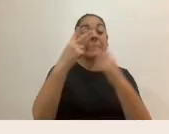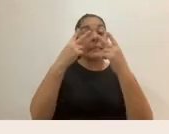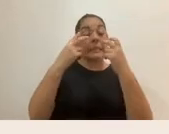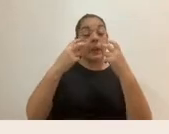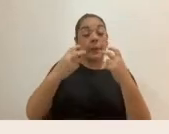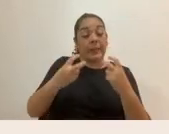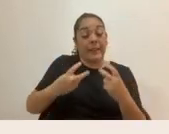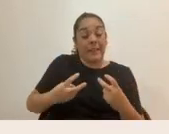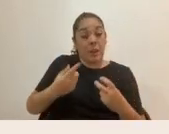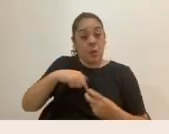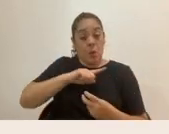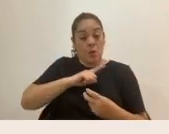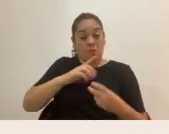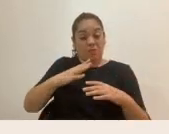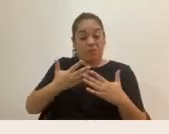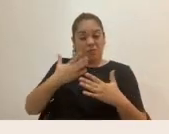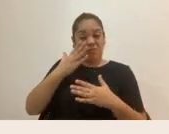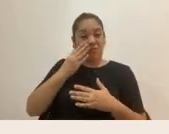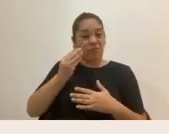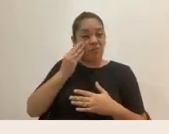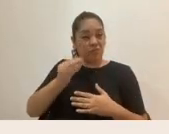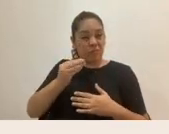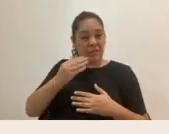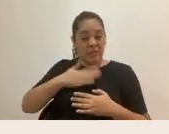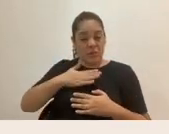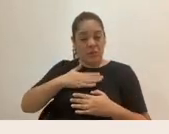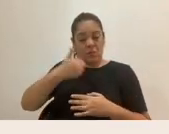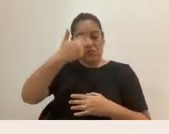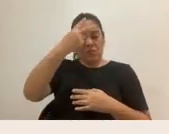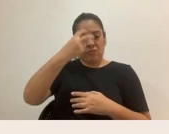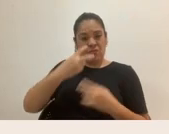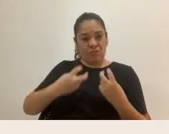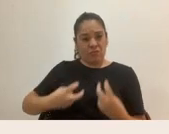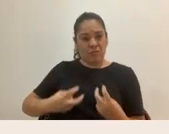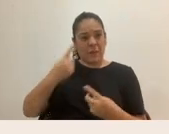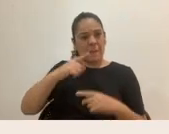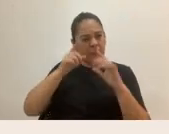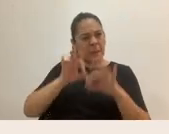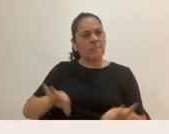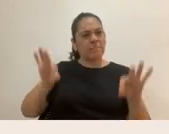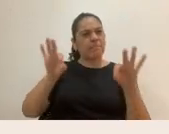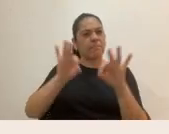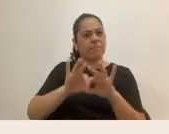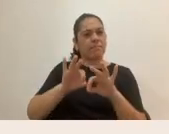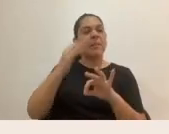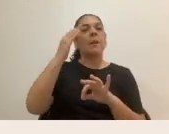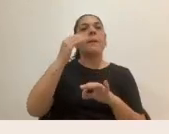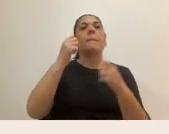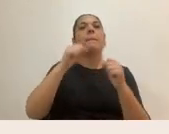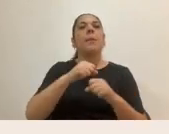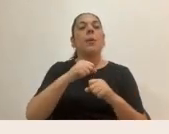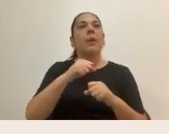propias vivencias llega a ser un elemento fundamental para poder tomar conciencia de qué es lo que